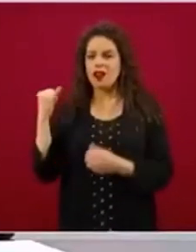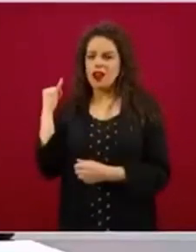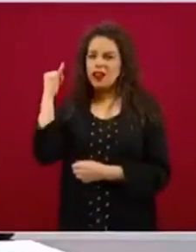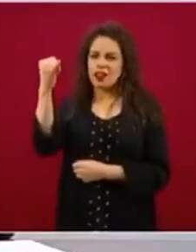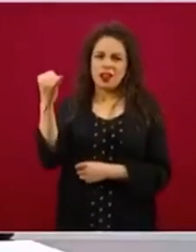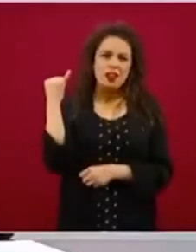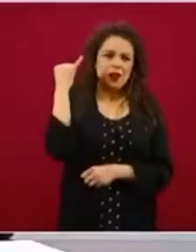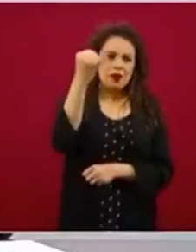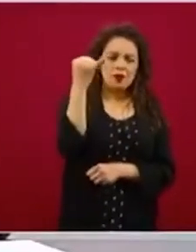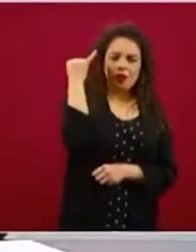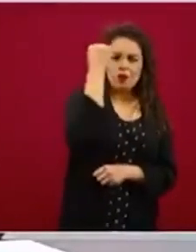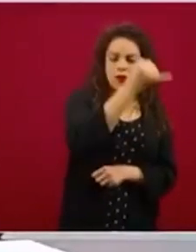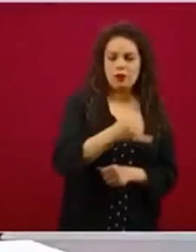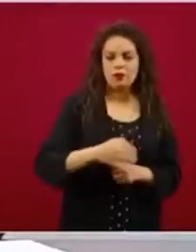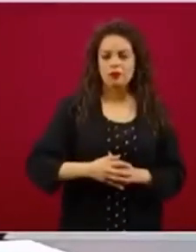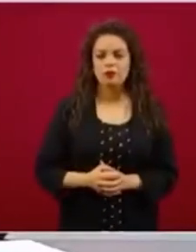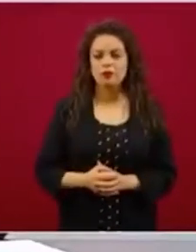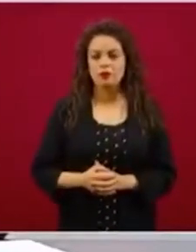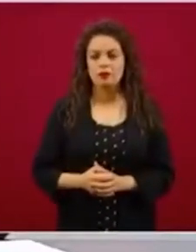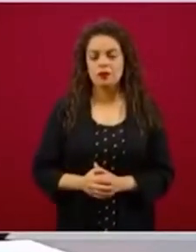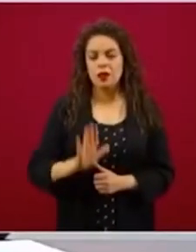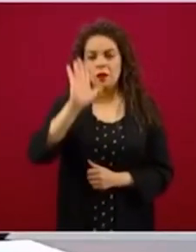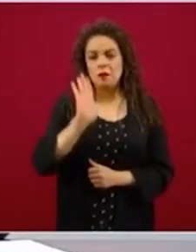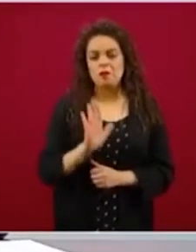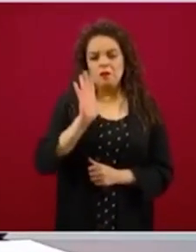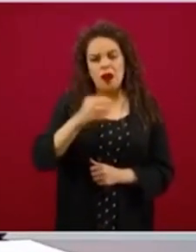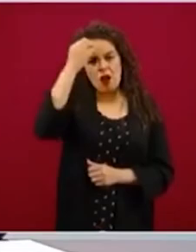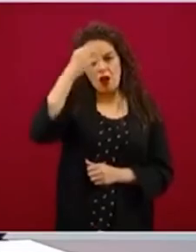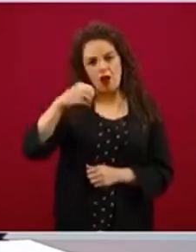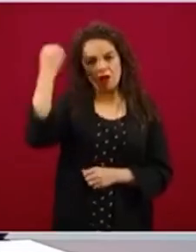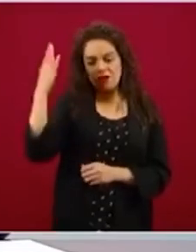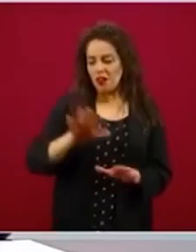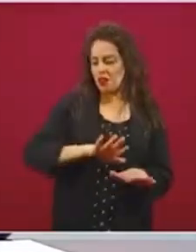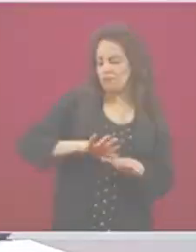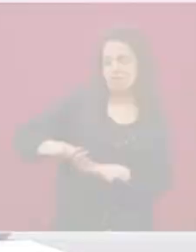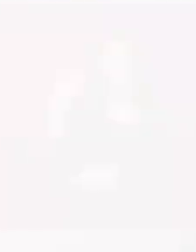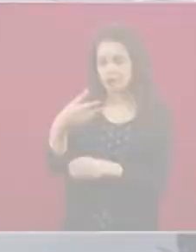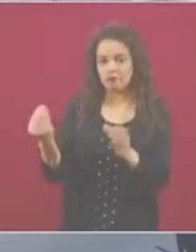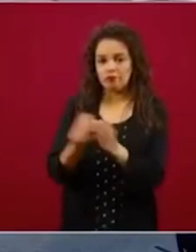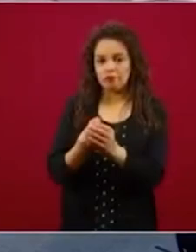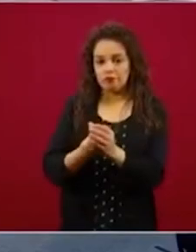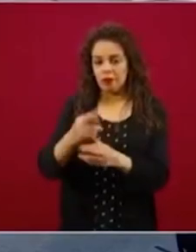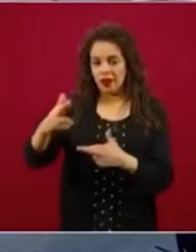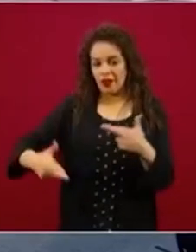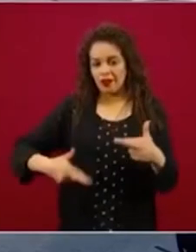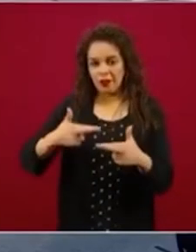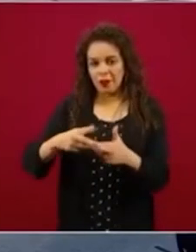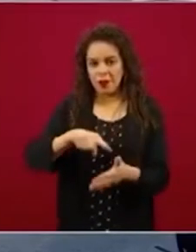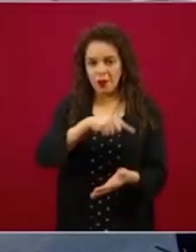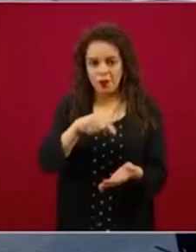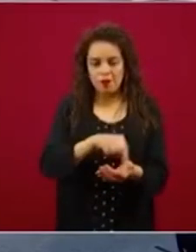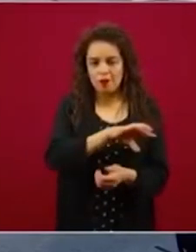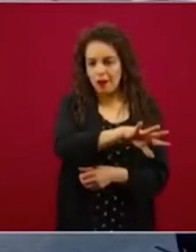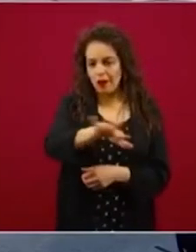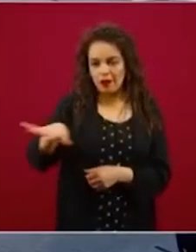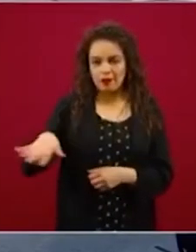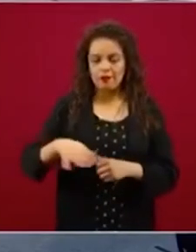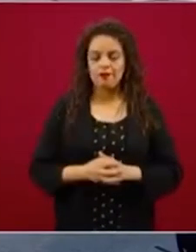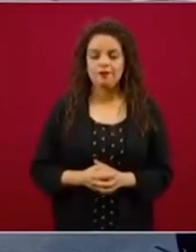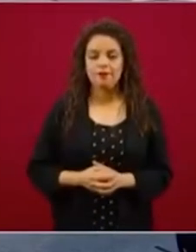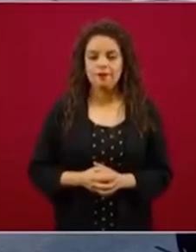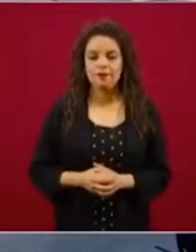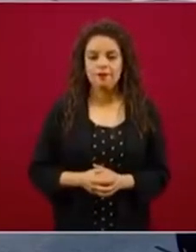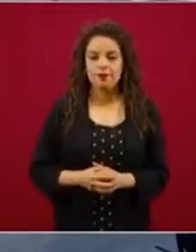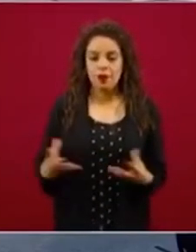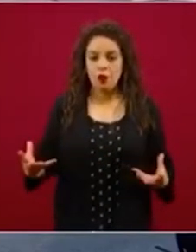los que han permanecido excluidos por centurias. En el caso muy concreto de los que estamos trabajando